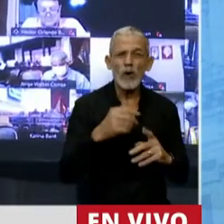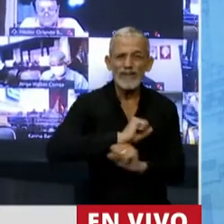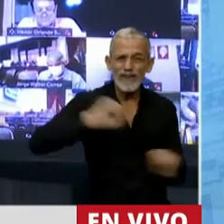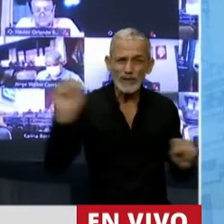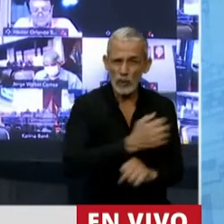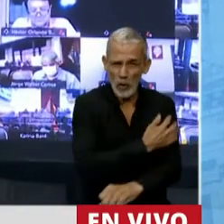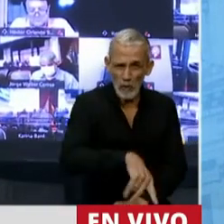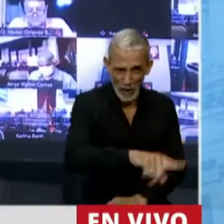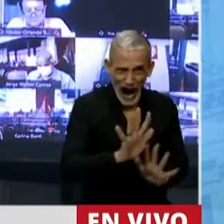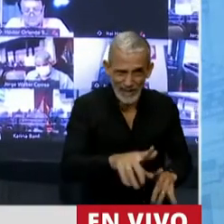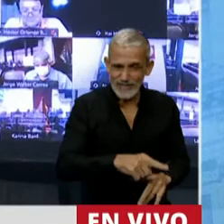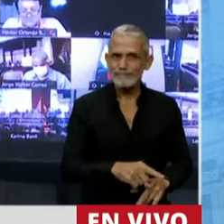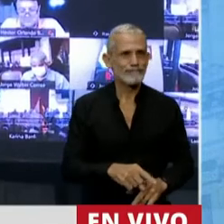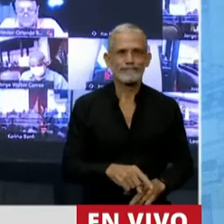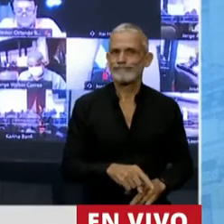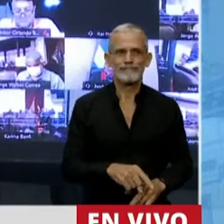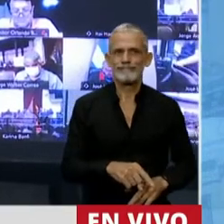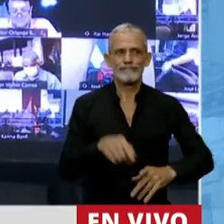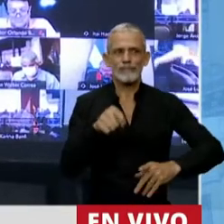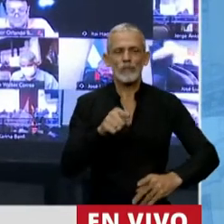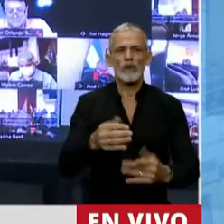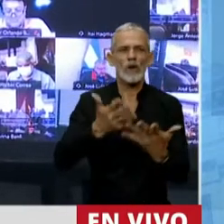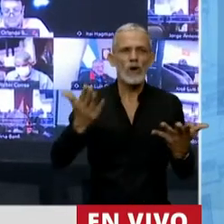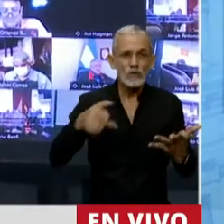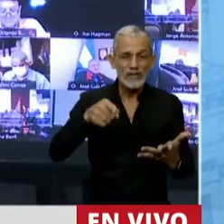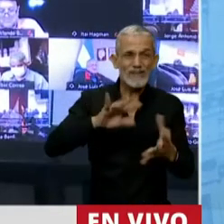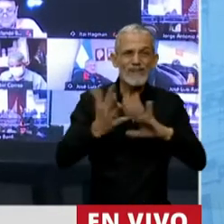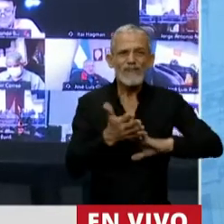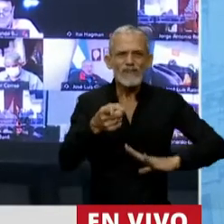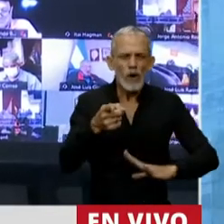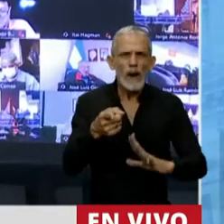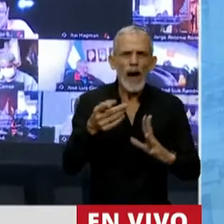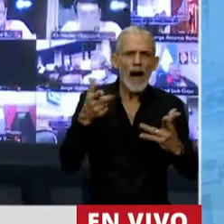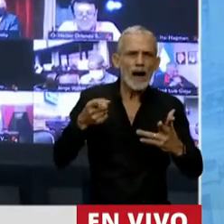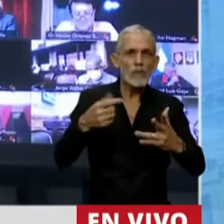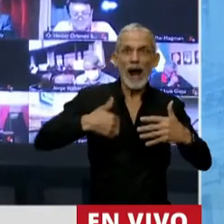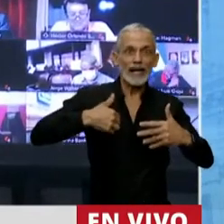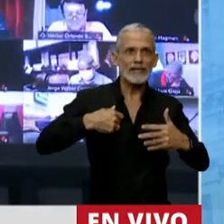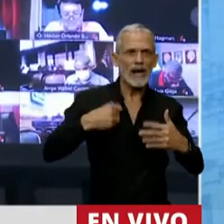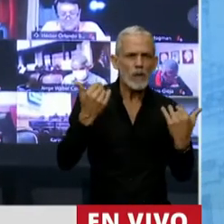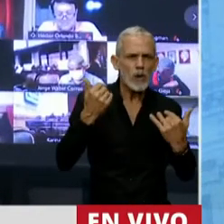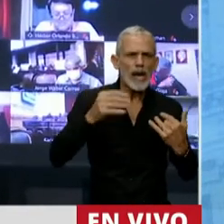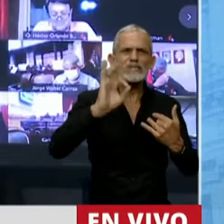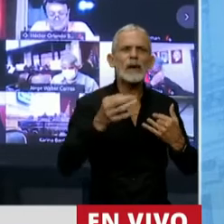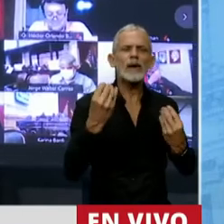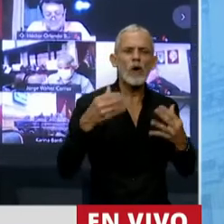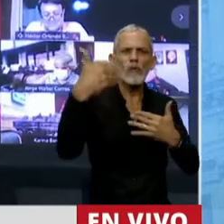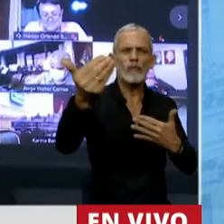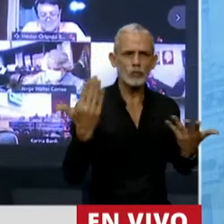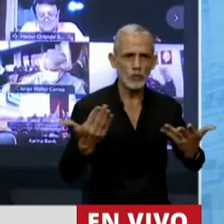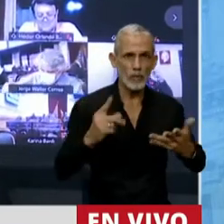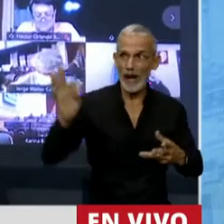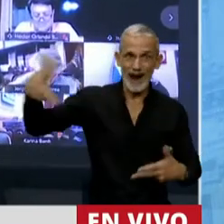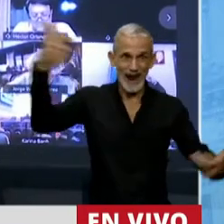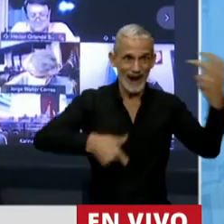lo que nosotros necesitamos es mostrar una Argentina previsible, una Argentina previsible para que las